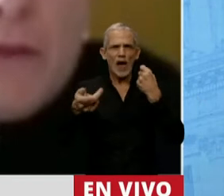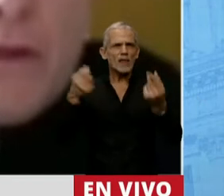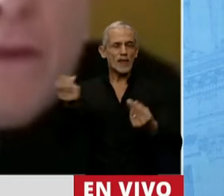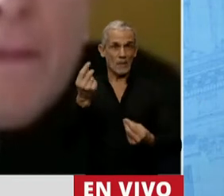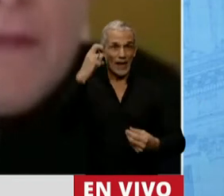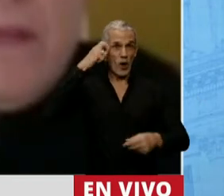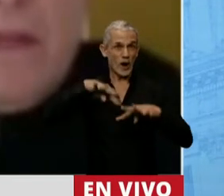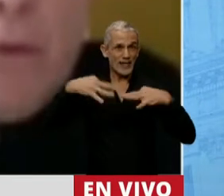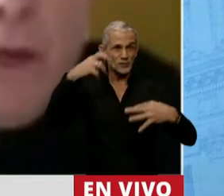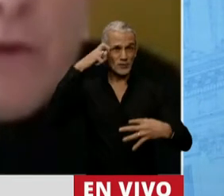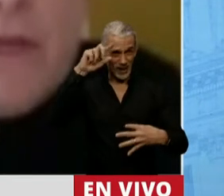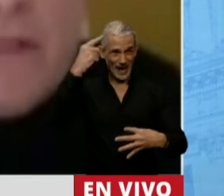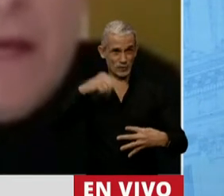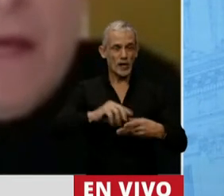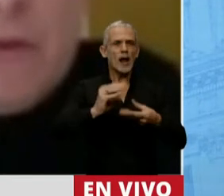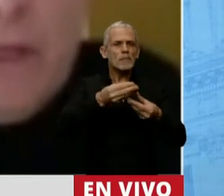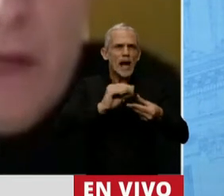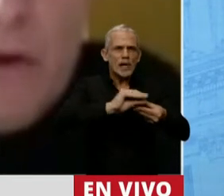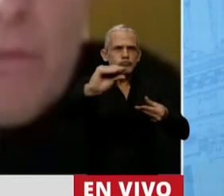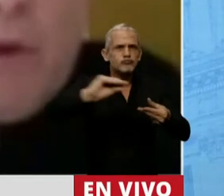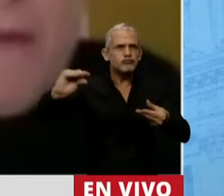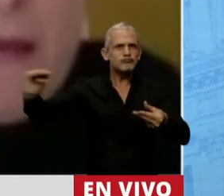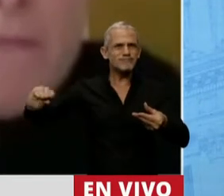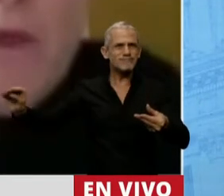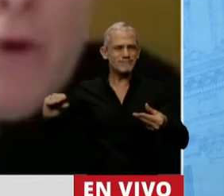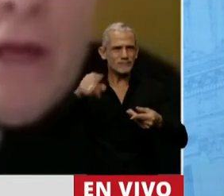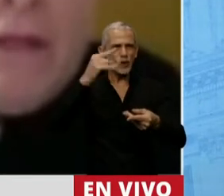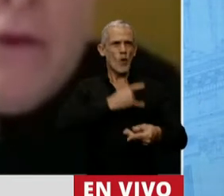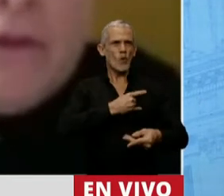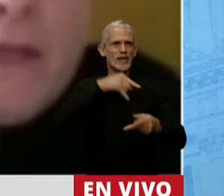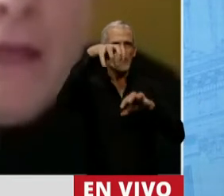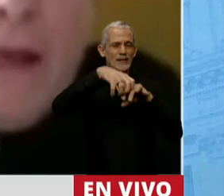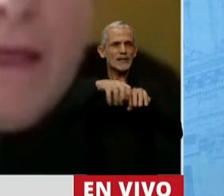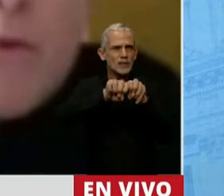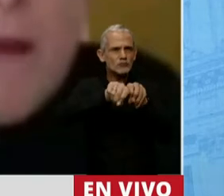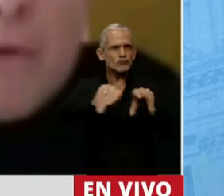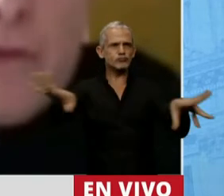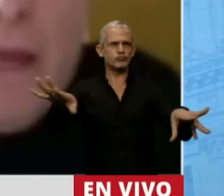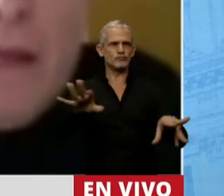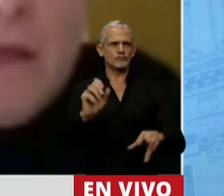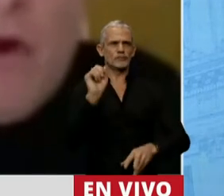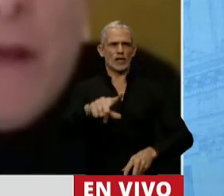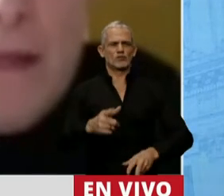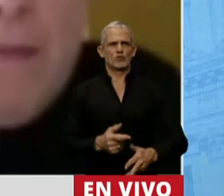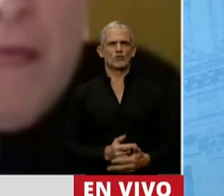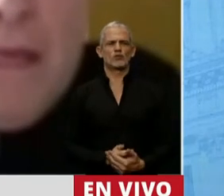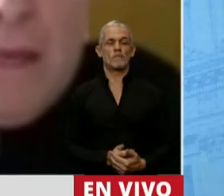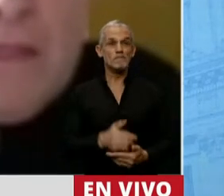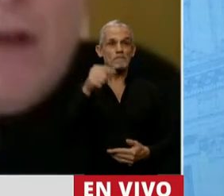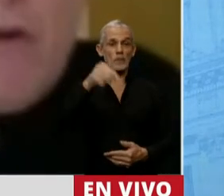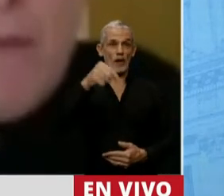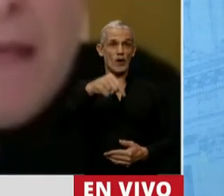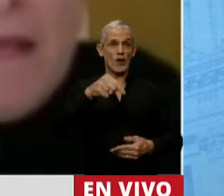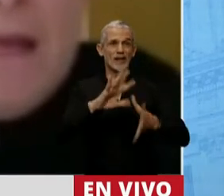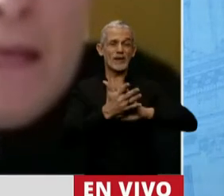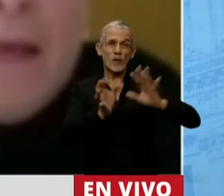por el Congreso de la Nación, distribuirlos hacia su interior por los mecanismos democráticos que cada una posee. Con esta